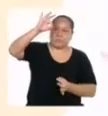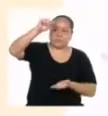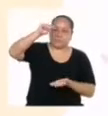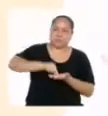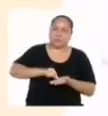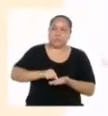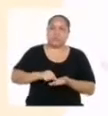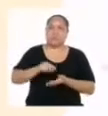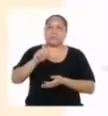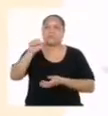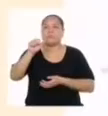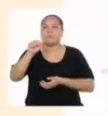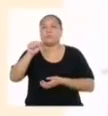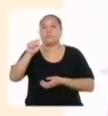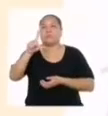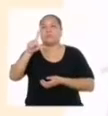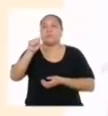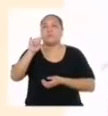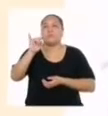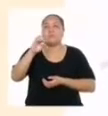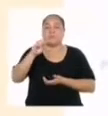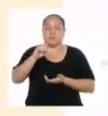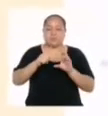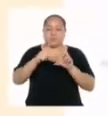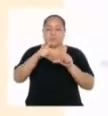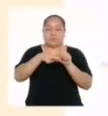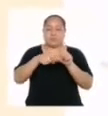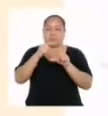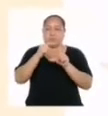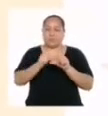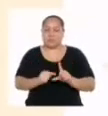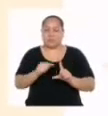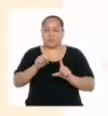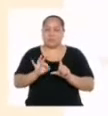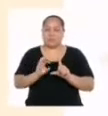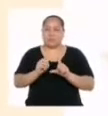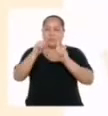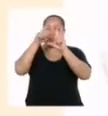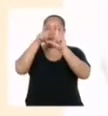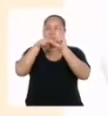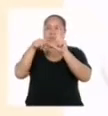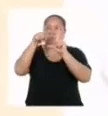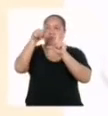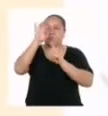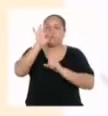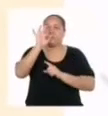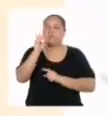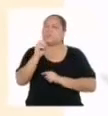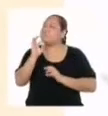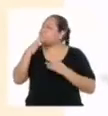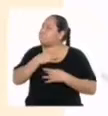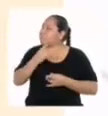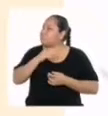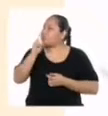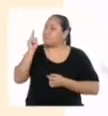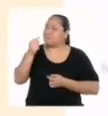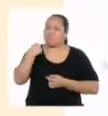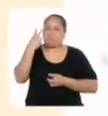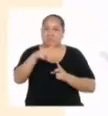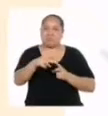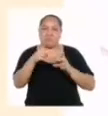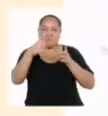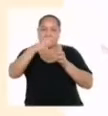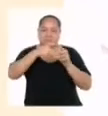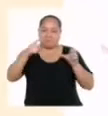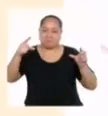formando, en ambos casos, ángulos de 90 grados con cada una de ellas. Muy interesante, profesor. Veo que mi caja de